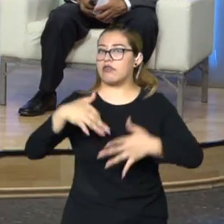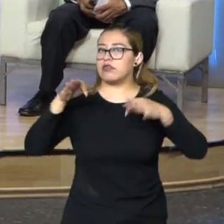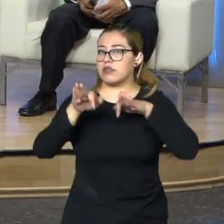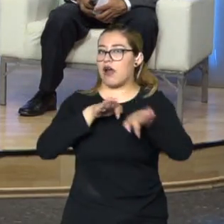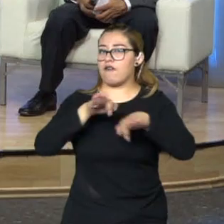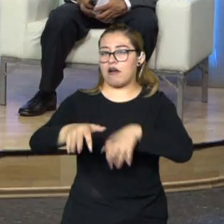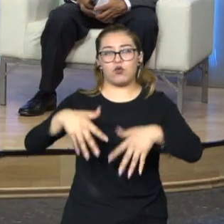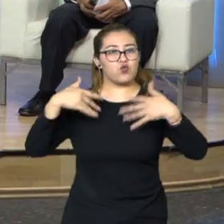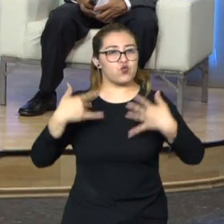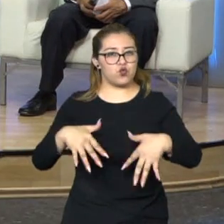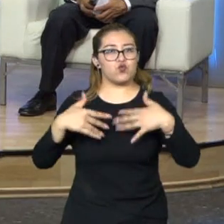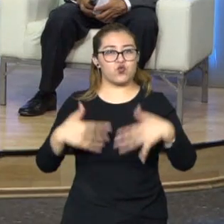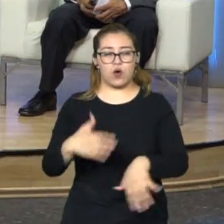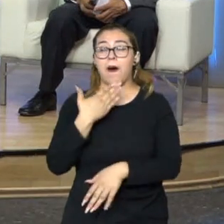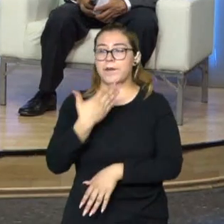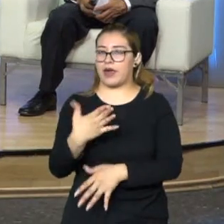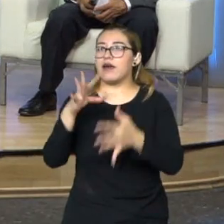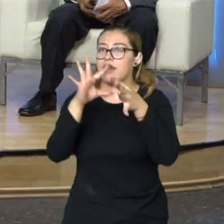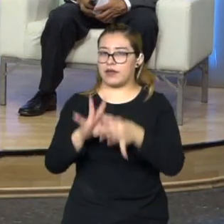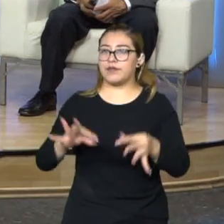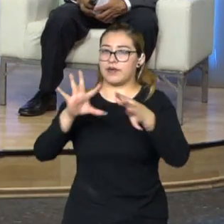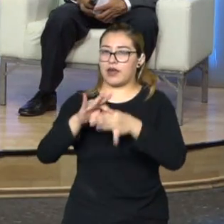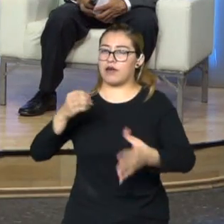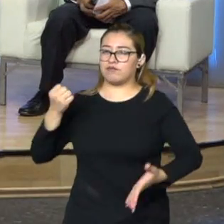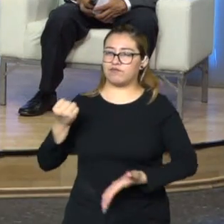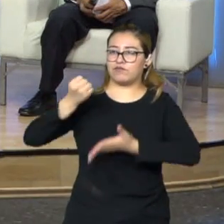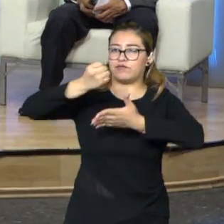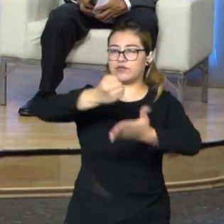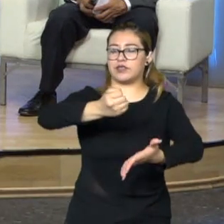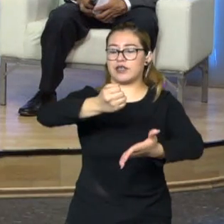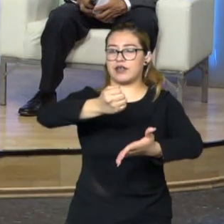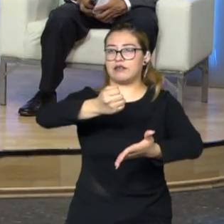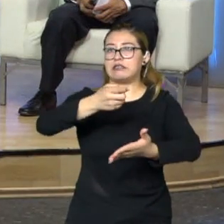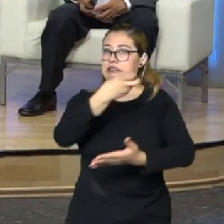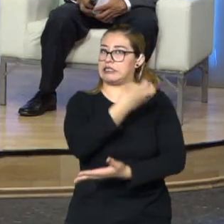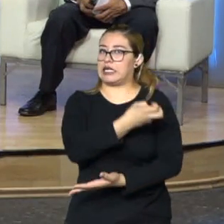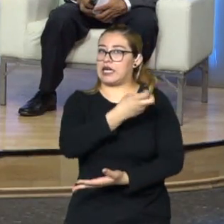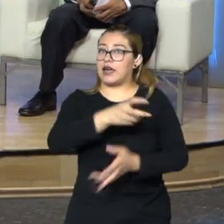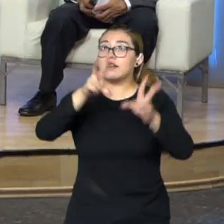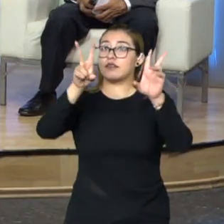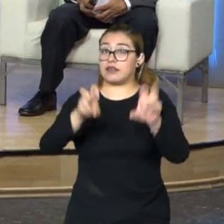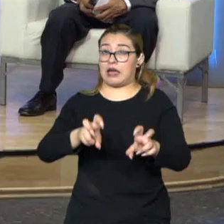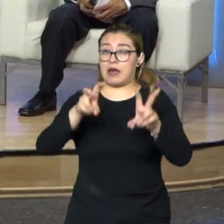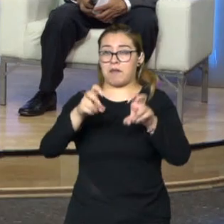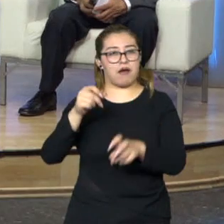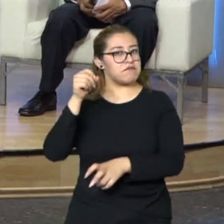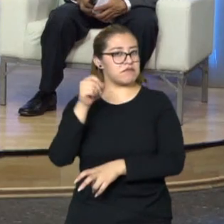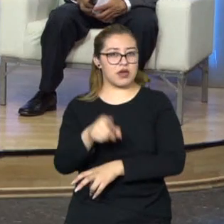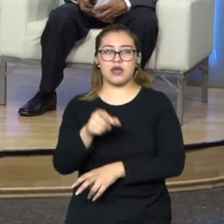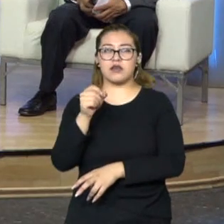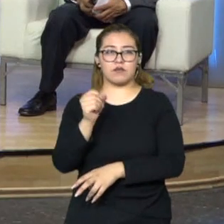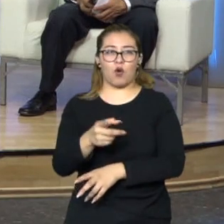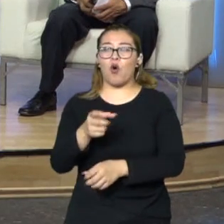comentaba un poco el tema de los recursos económicos, un tema para este asunto de violencia de género.